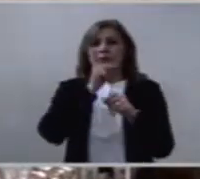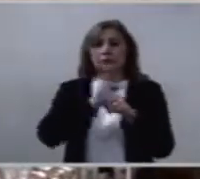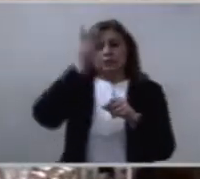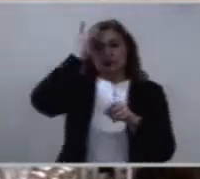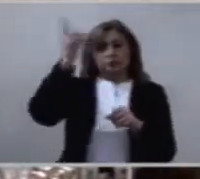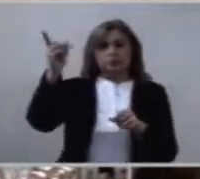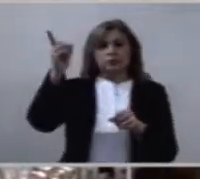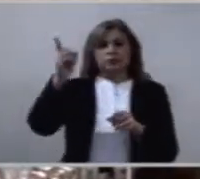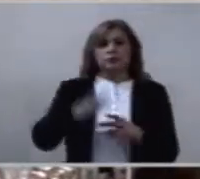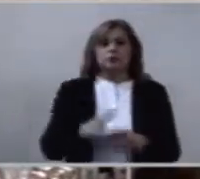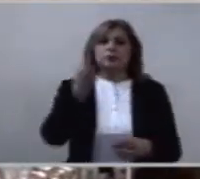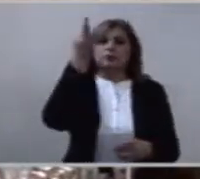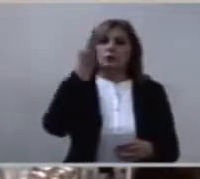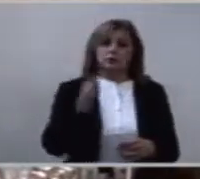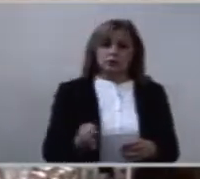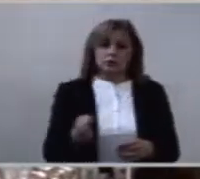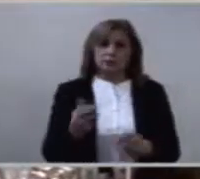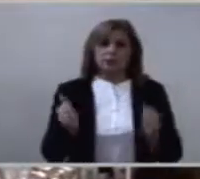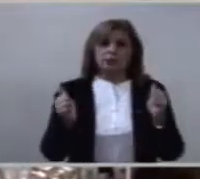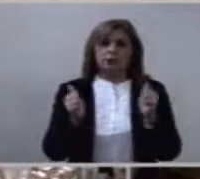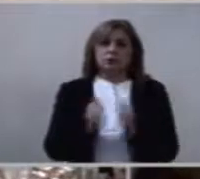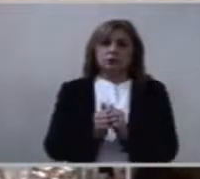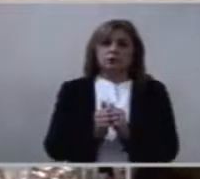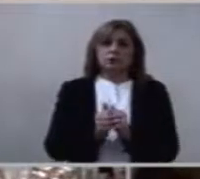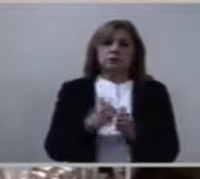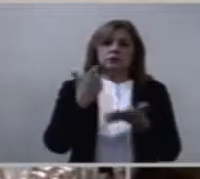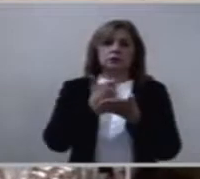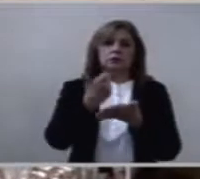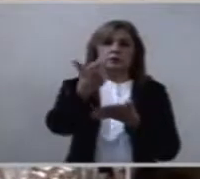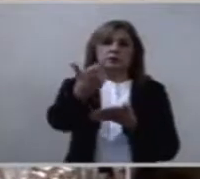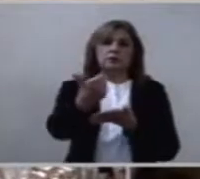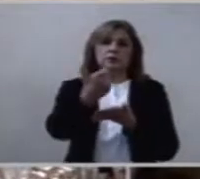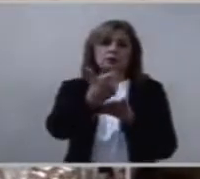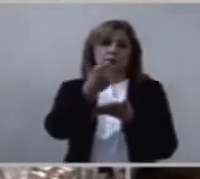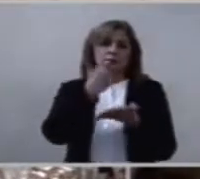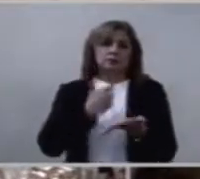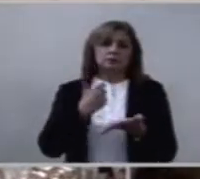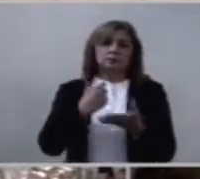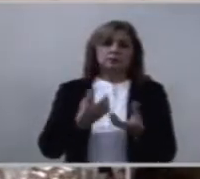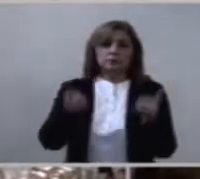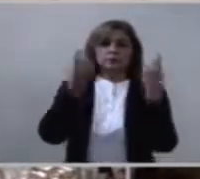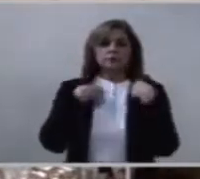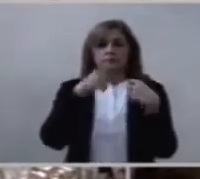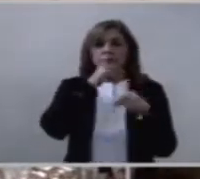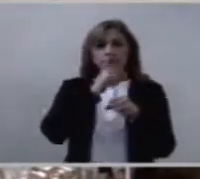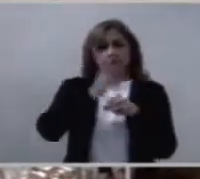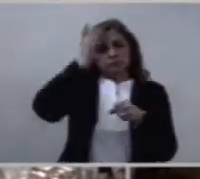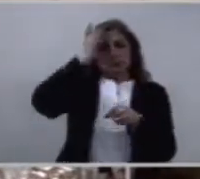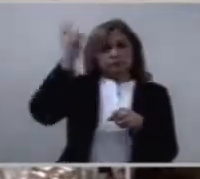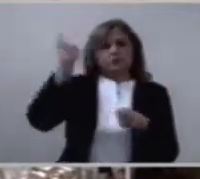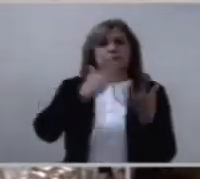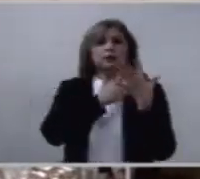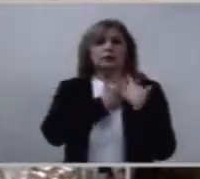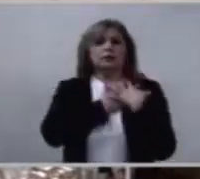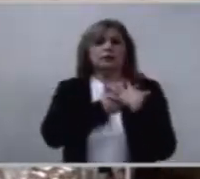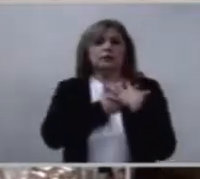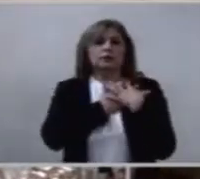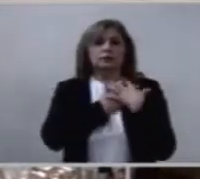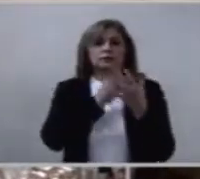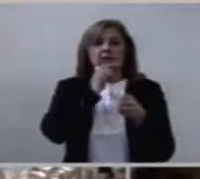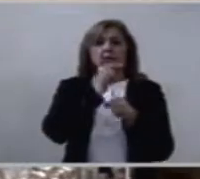Confórmate con ese denario. Confórmate con el amor de Dios.